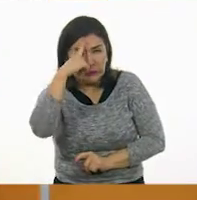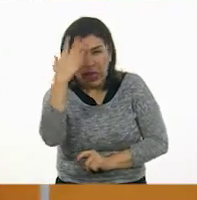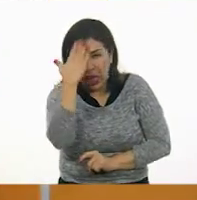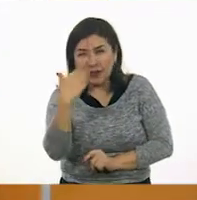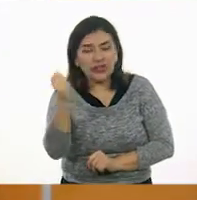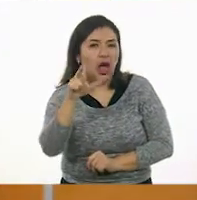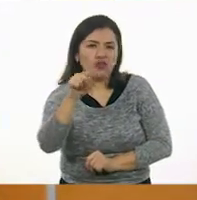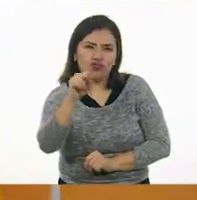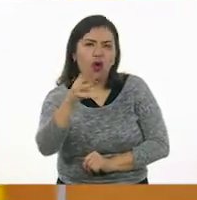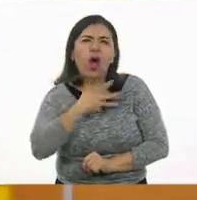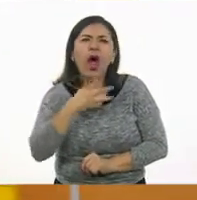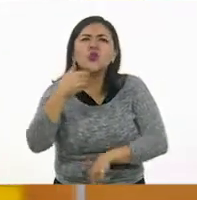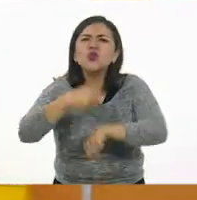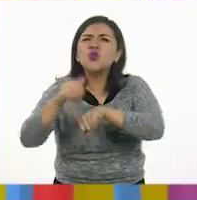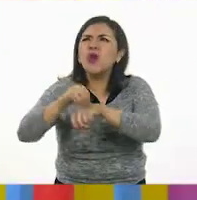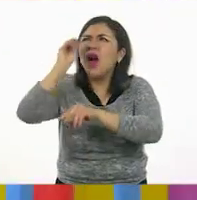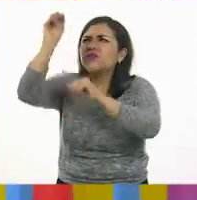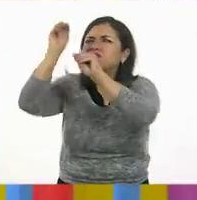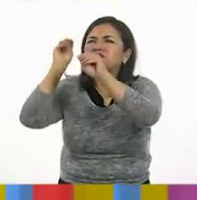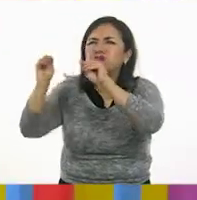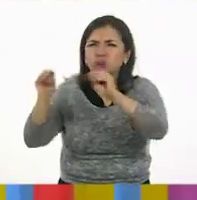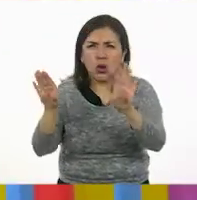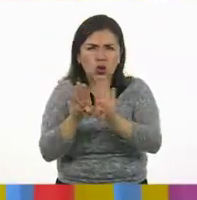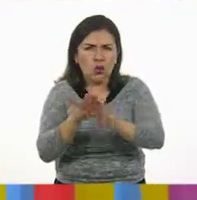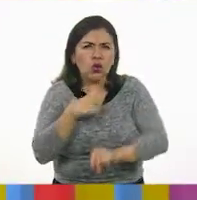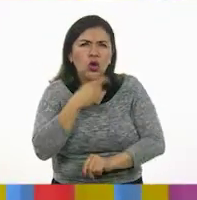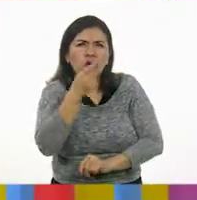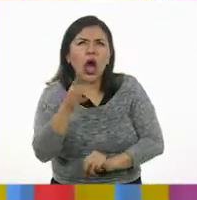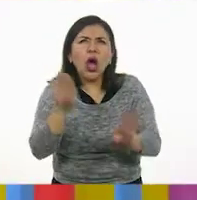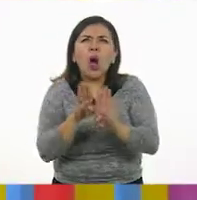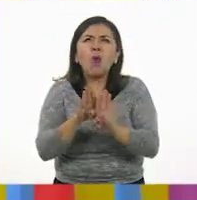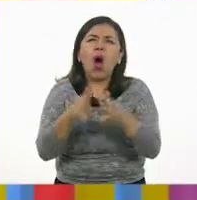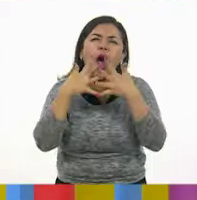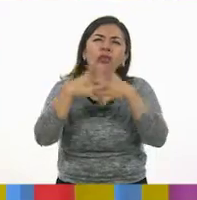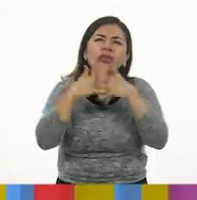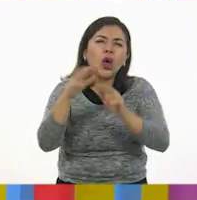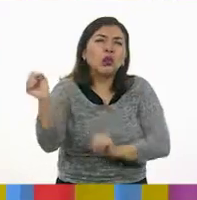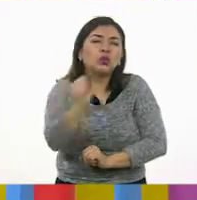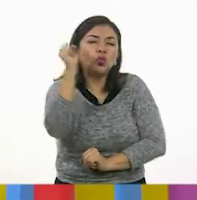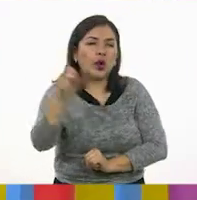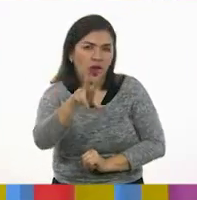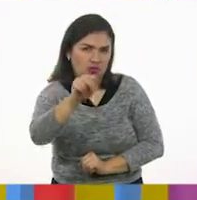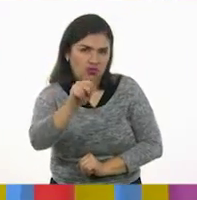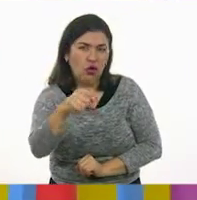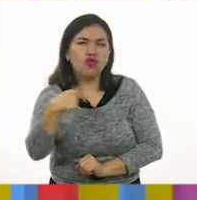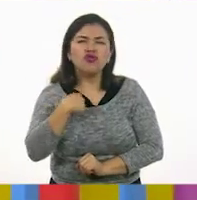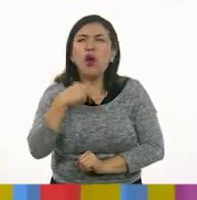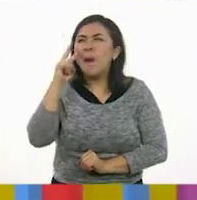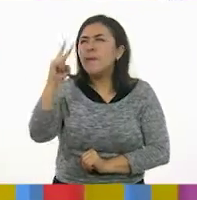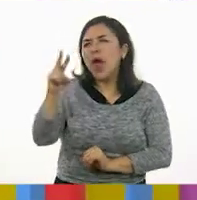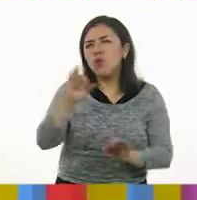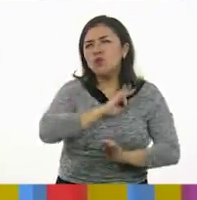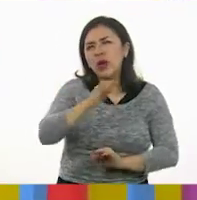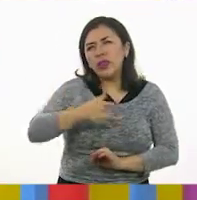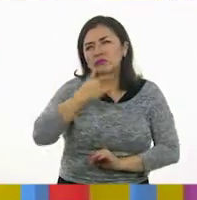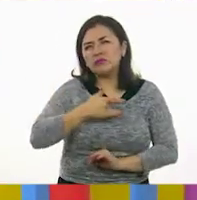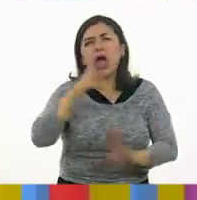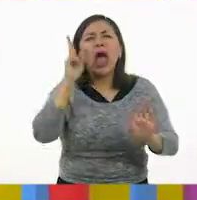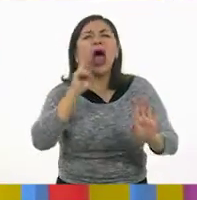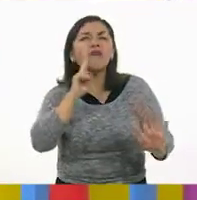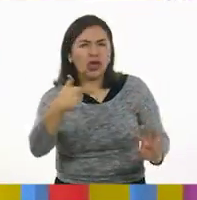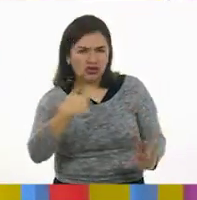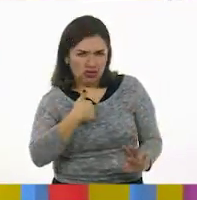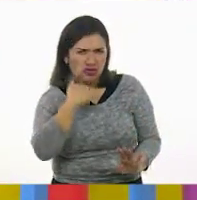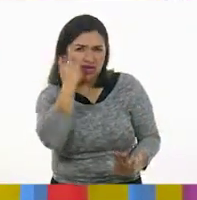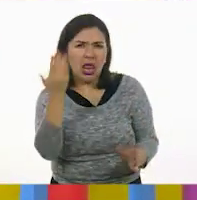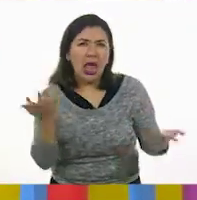adivinando. Porque tienes allí varios números, no podría decir que al azar, pero allí tienes algunos. Yo podría tratar de... A ver, voy a hacer un